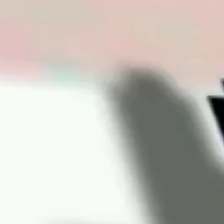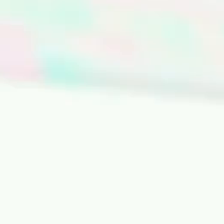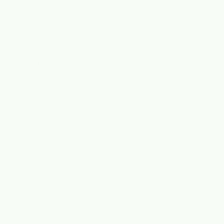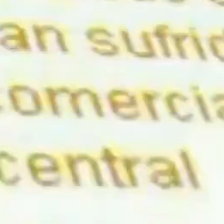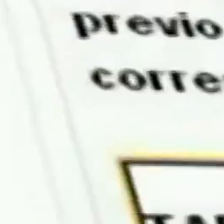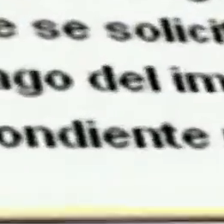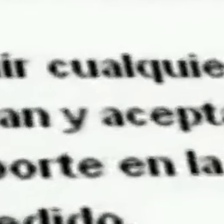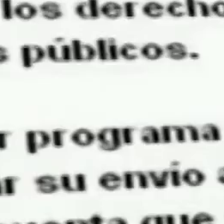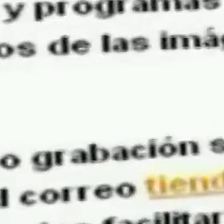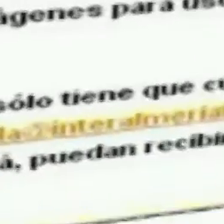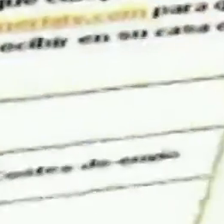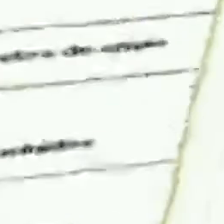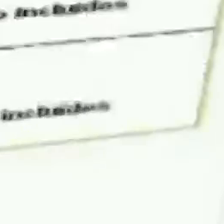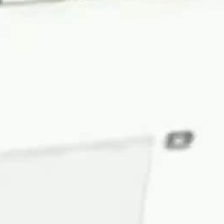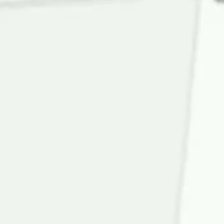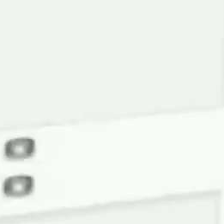en la pestaña de tienda virtual